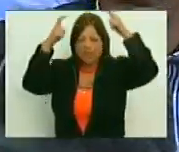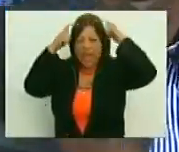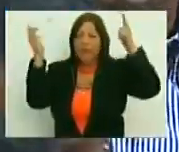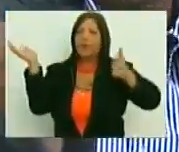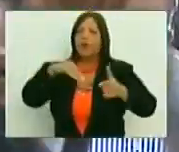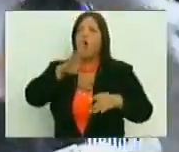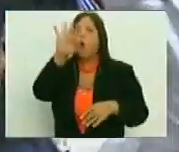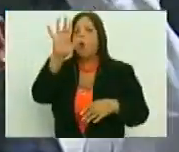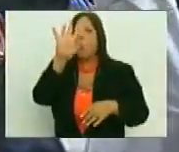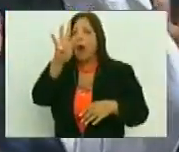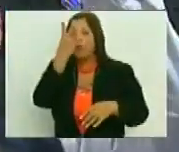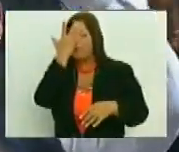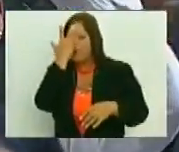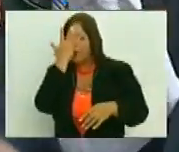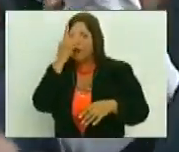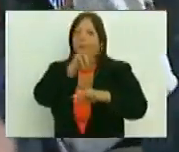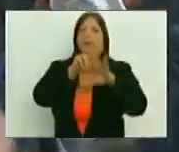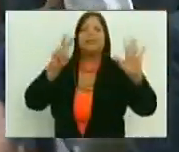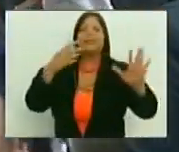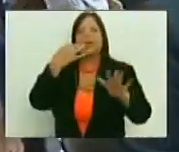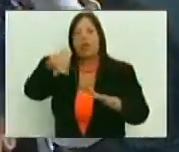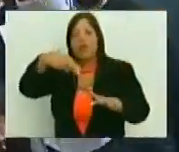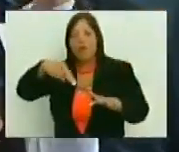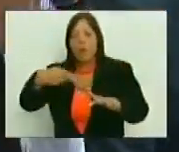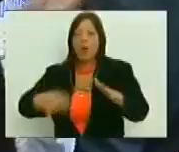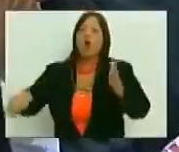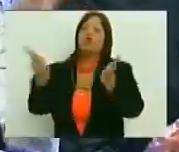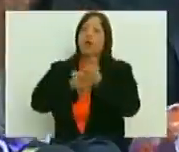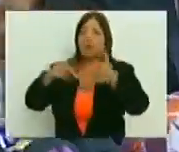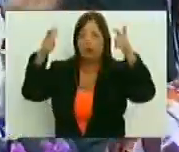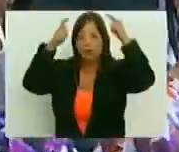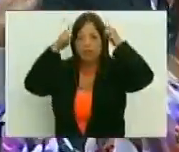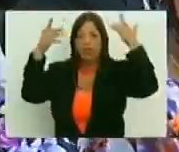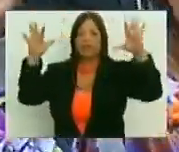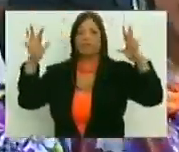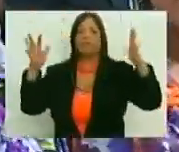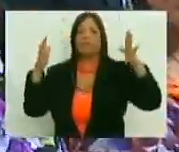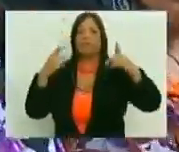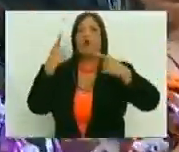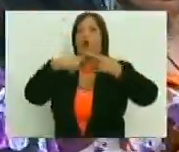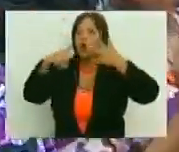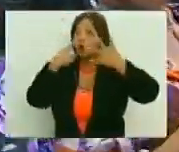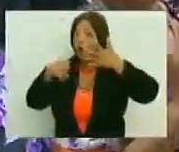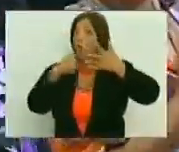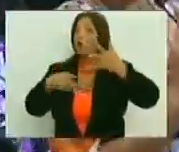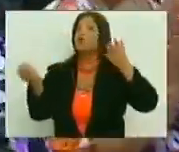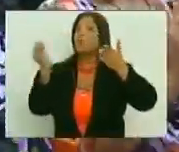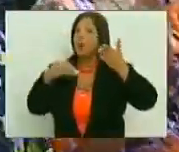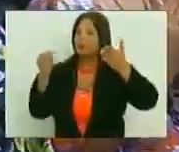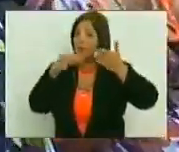el 4 de febrero y el 27 de noviembre, con otros casos que están por allí.